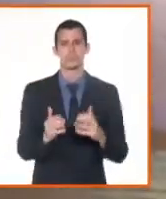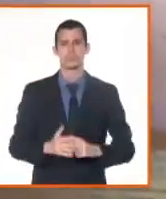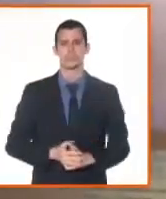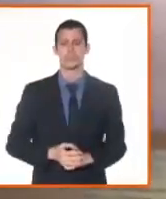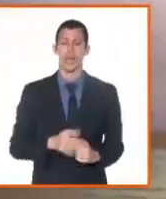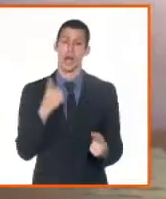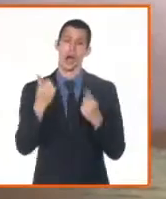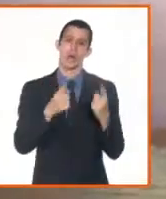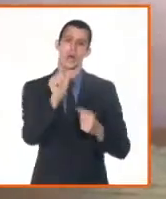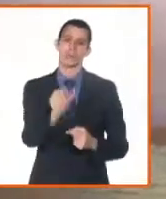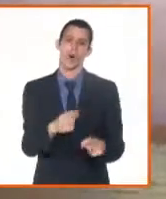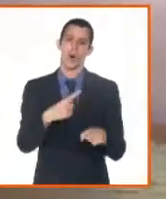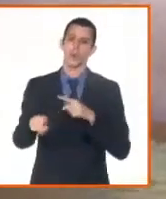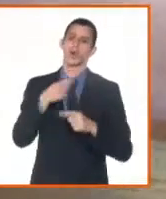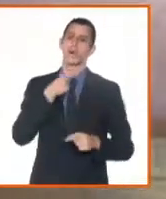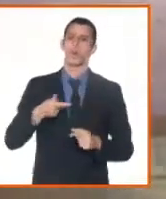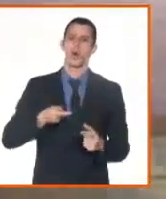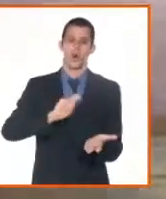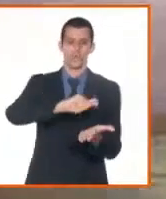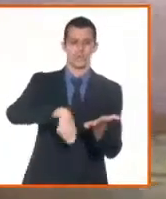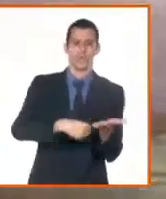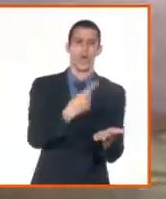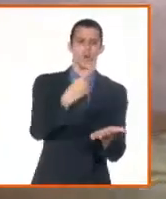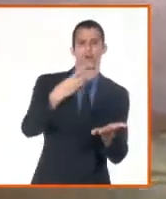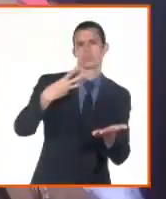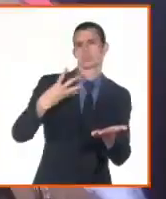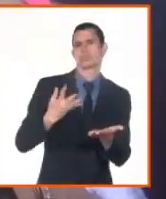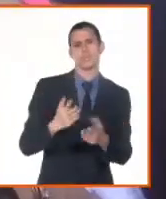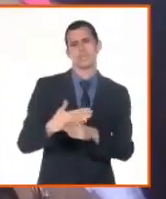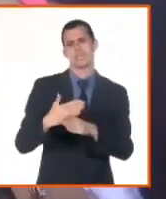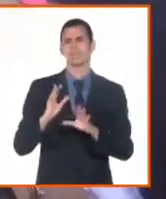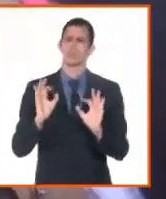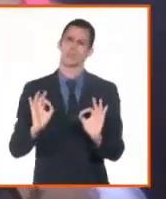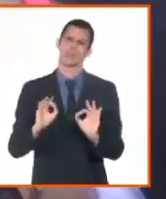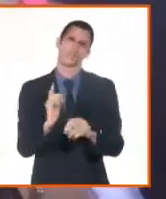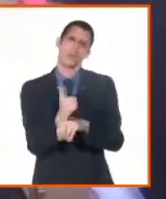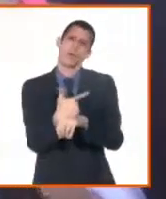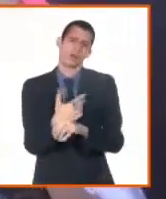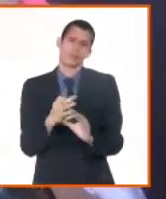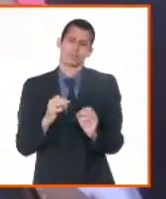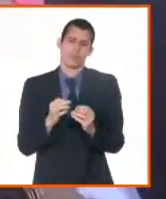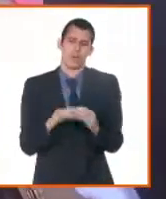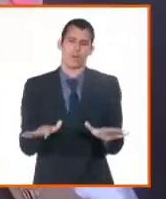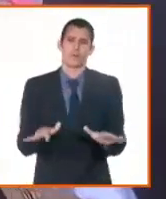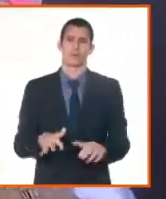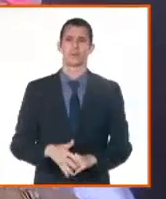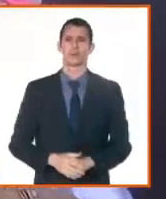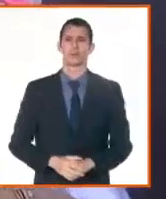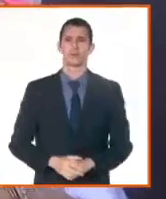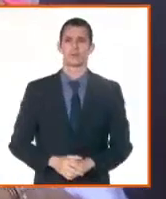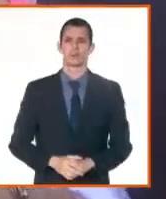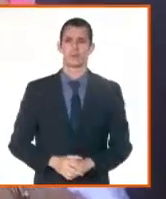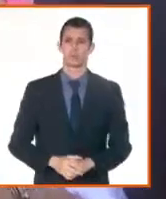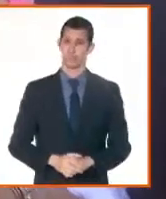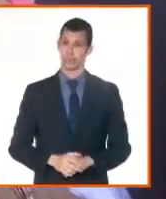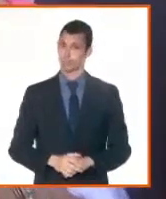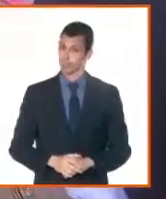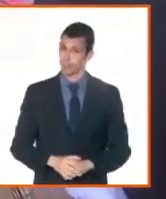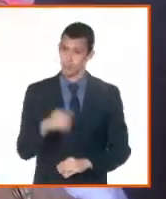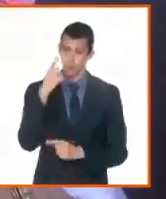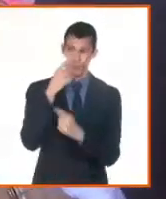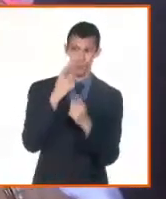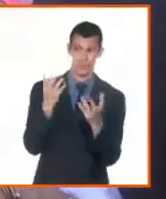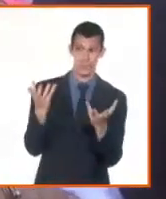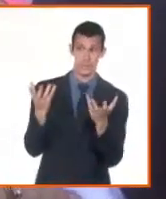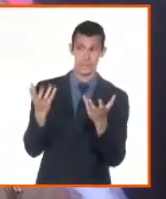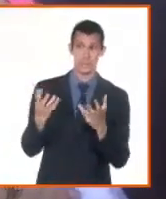más de una certificación, desde luego tiene que demorarse. Por ejemplo, con la cantidad de personas que hoy yo veo aquí, creo que el día